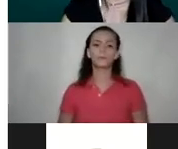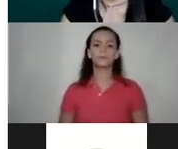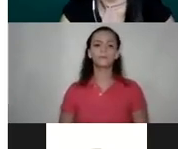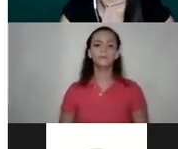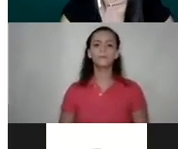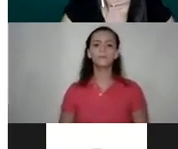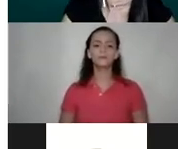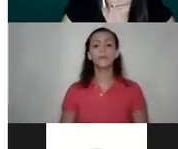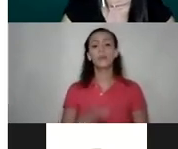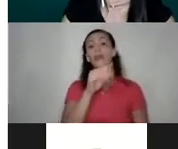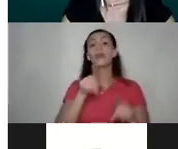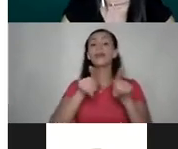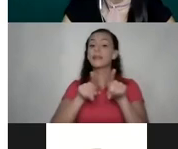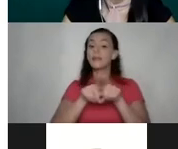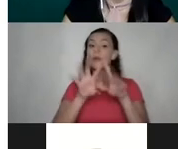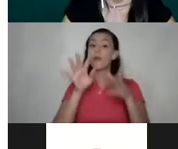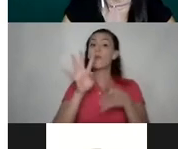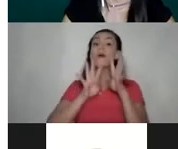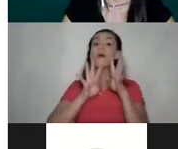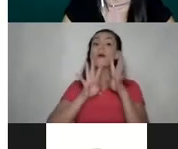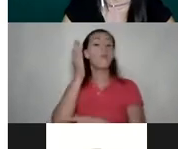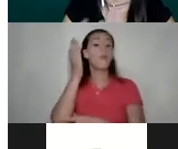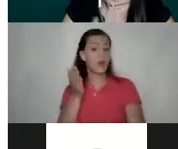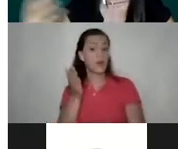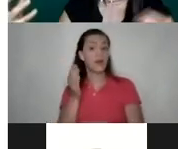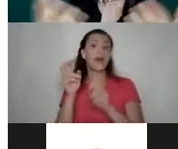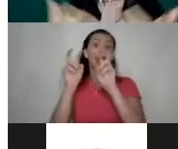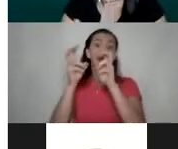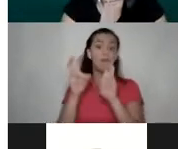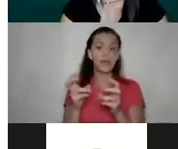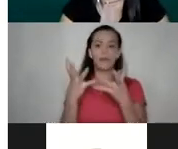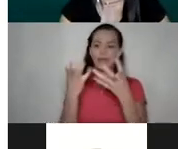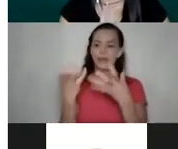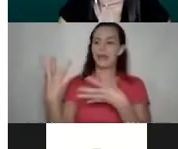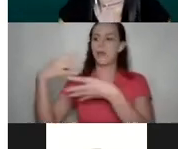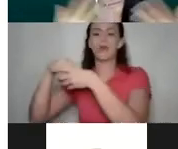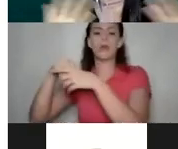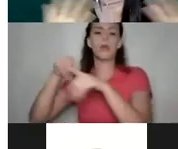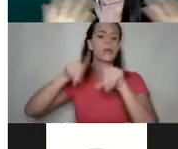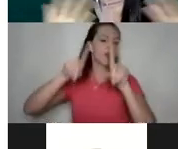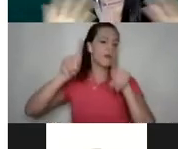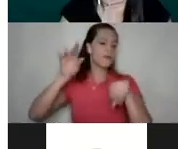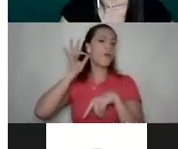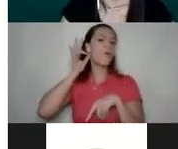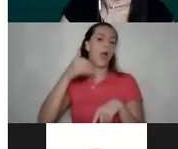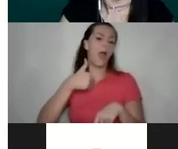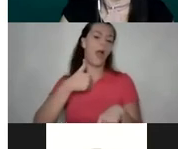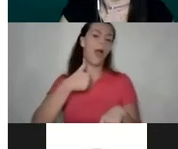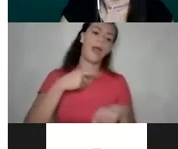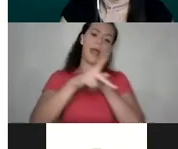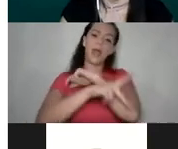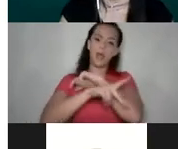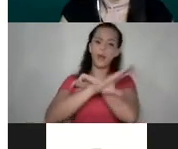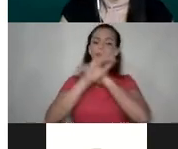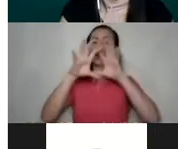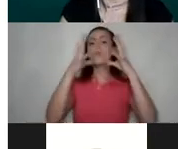Y también, así como hablamos de mujeres, en el sentido de que queremos integrar la diversidad de mujeres que vemos en el país y en el mundo,